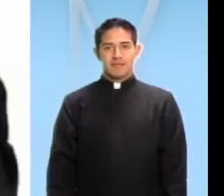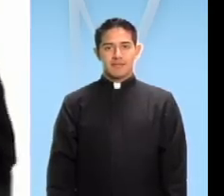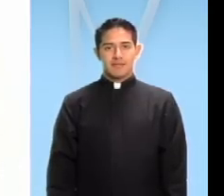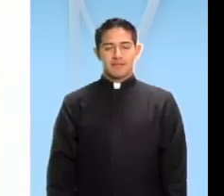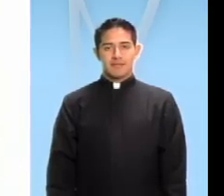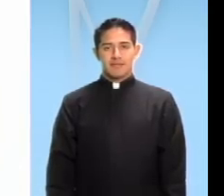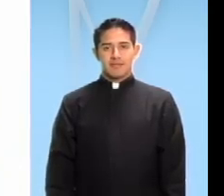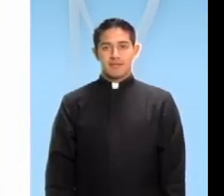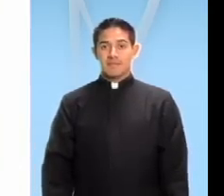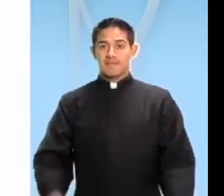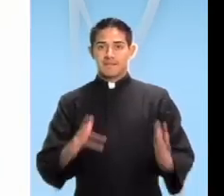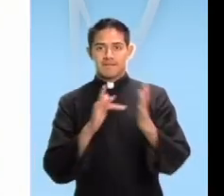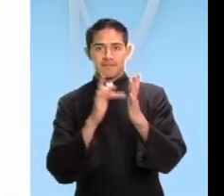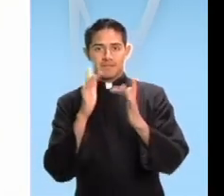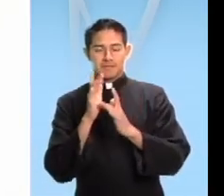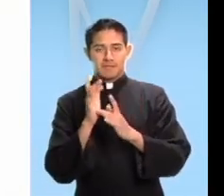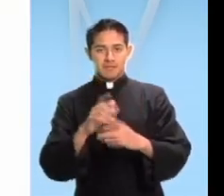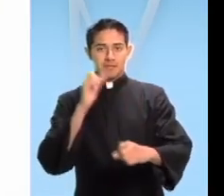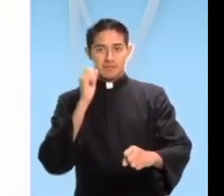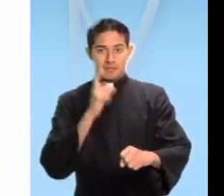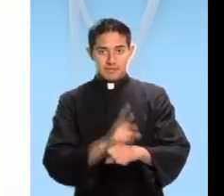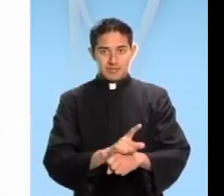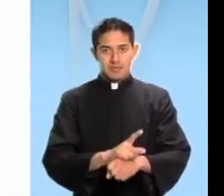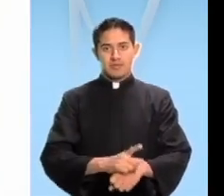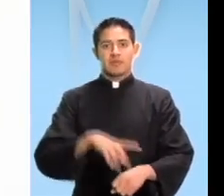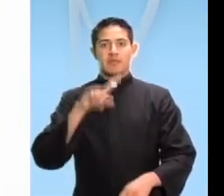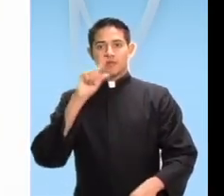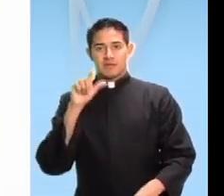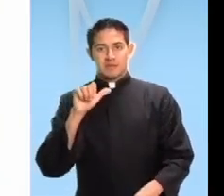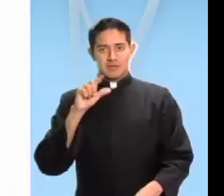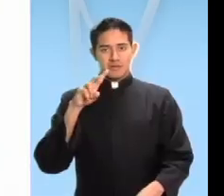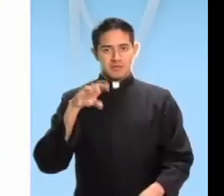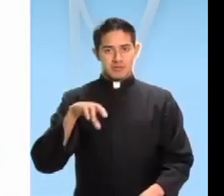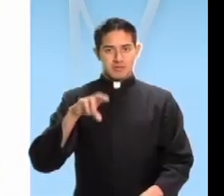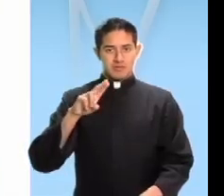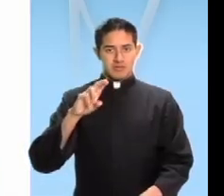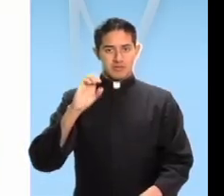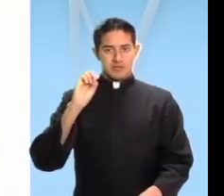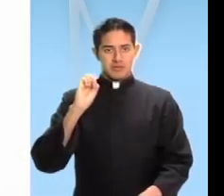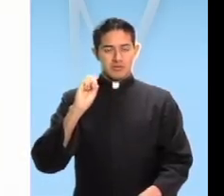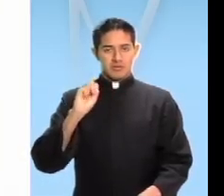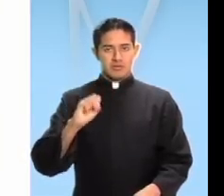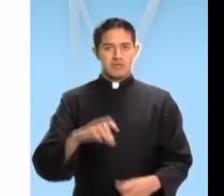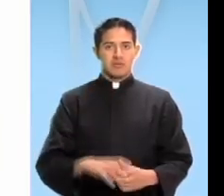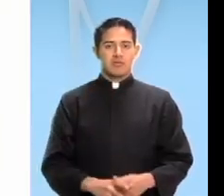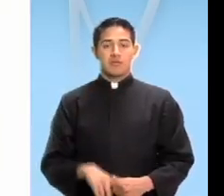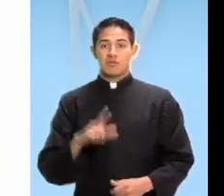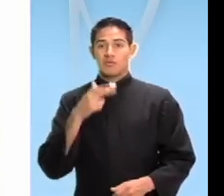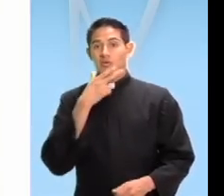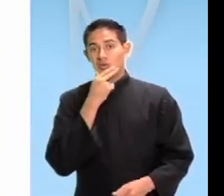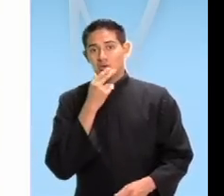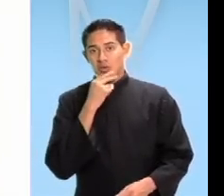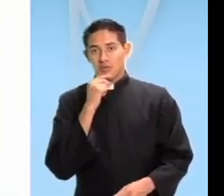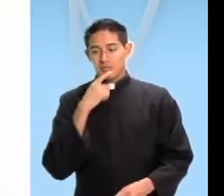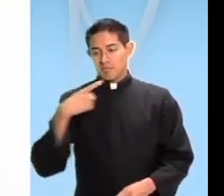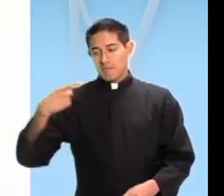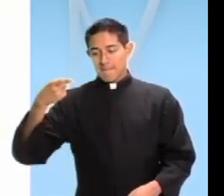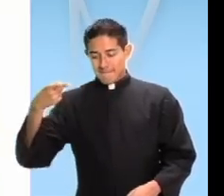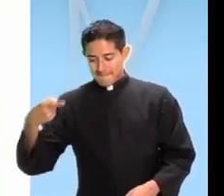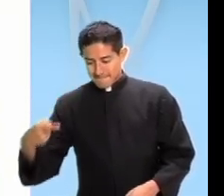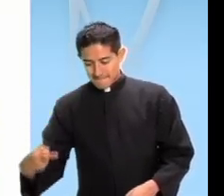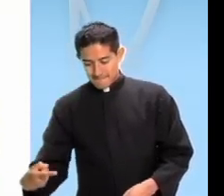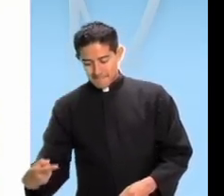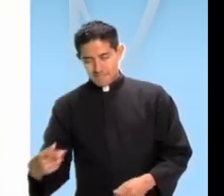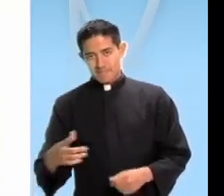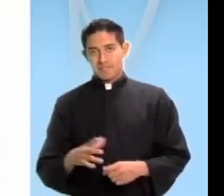Jesús se encuentra con Saqueo. Saqueo, un hombre, como dice la Escritura, pues es jefe de